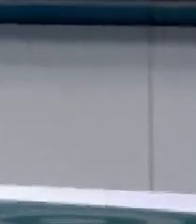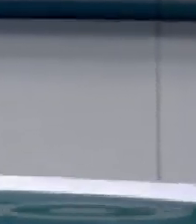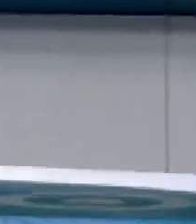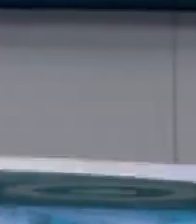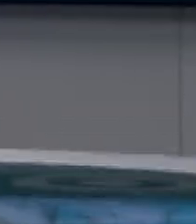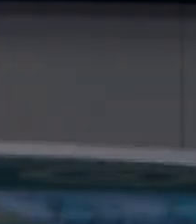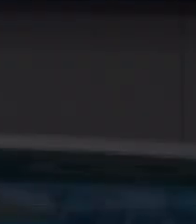¡Gracias! ¡Gracias!